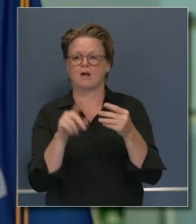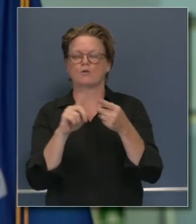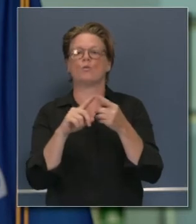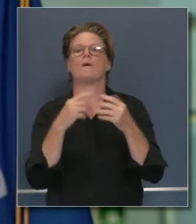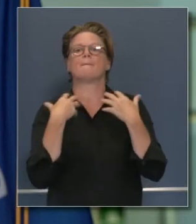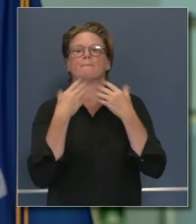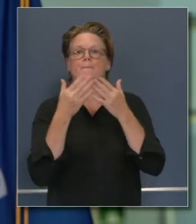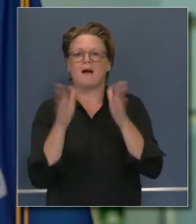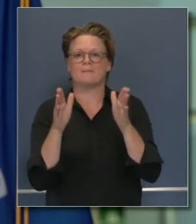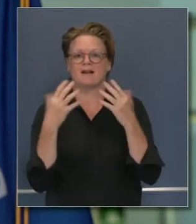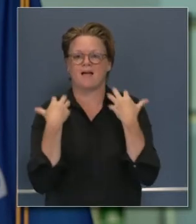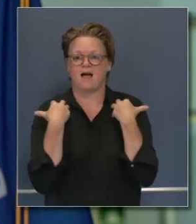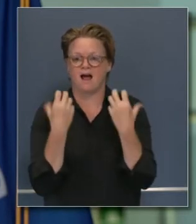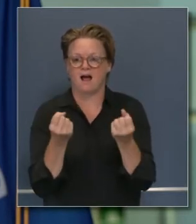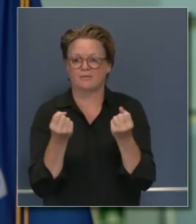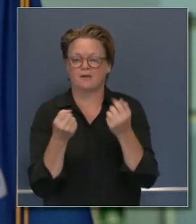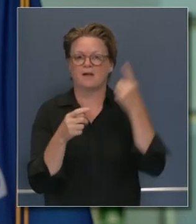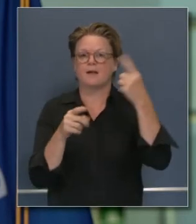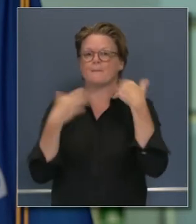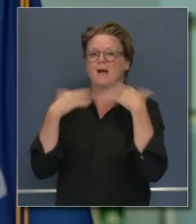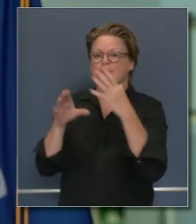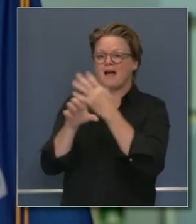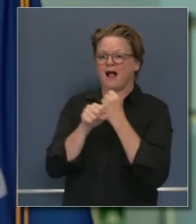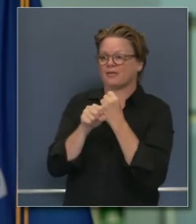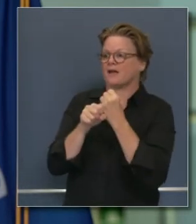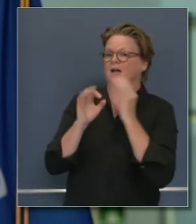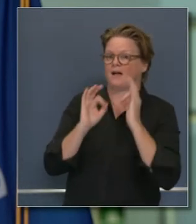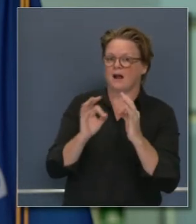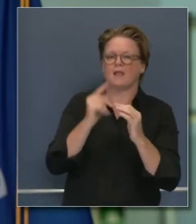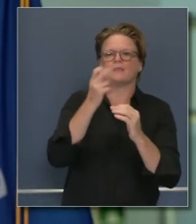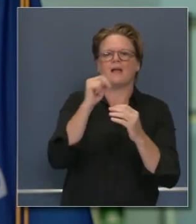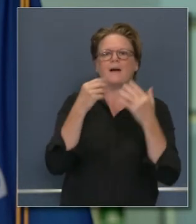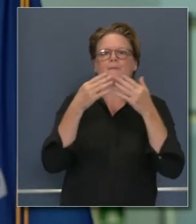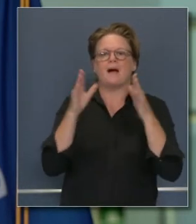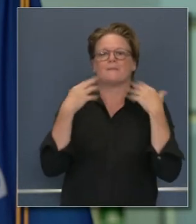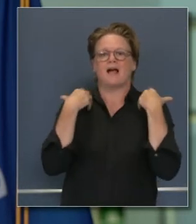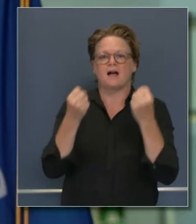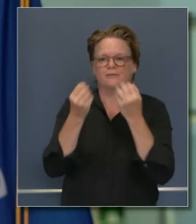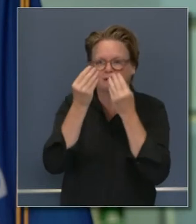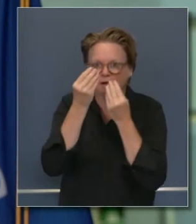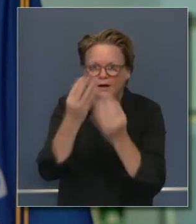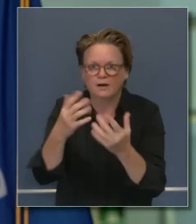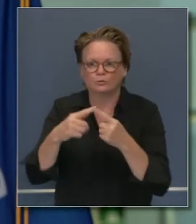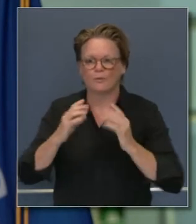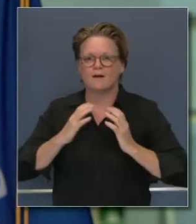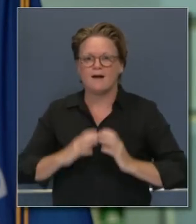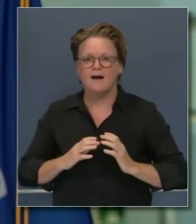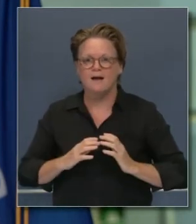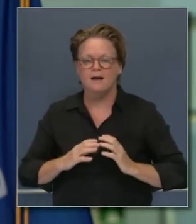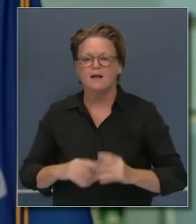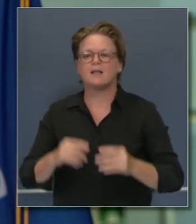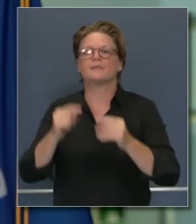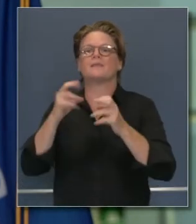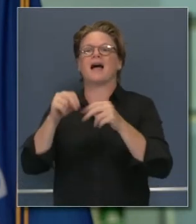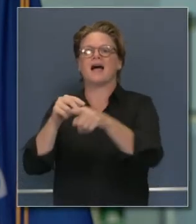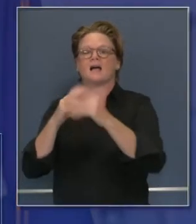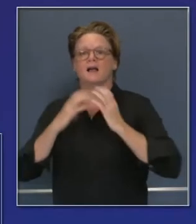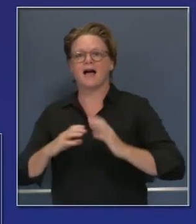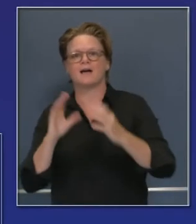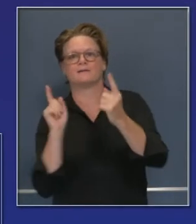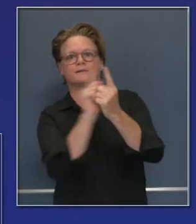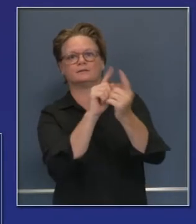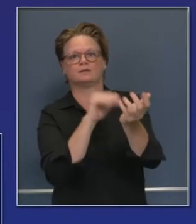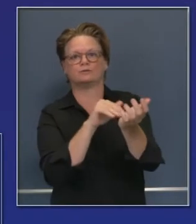de salud pública al paciente mismo el clínico que ordenó eso está incluido en el precio así que